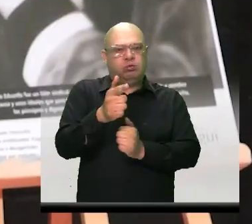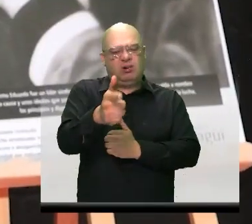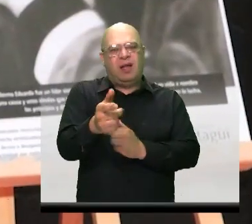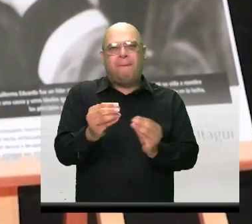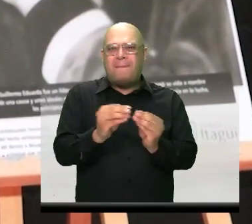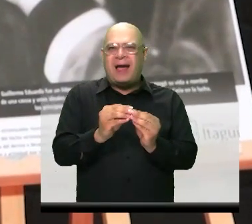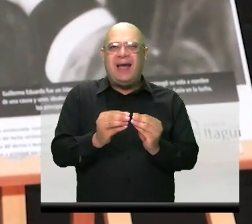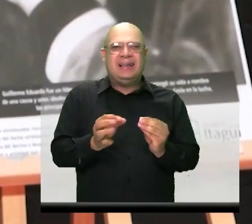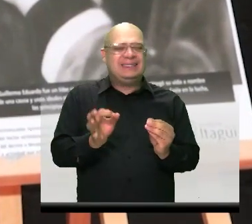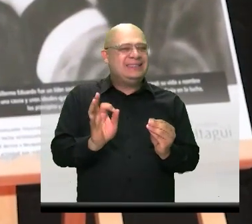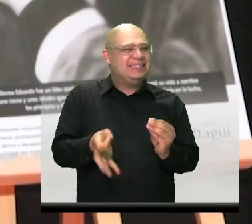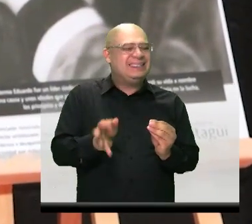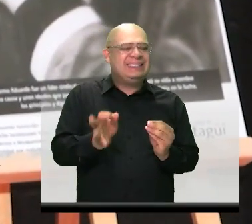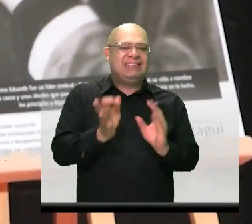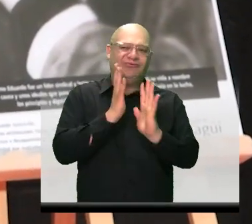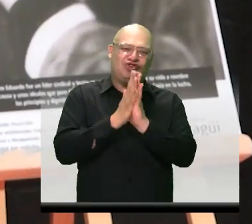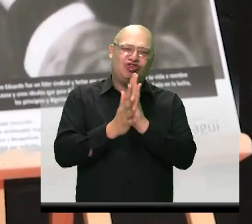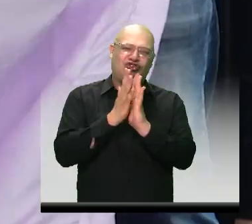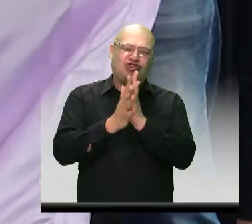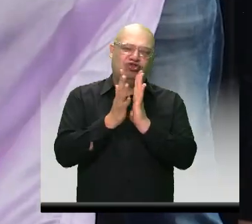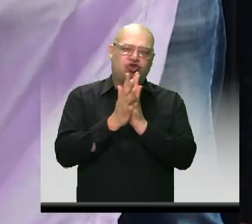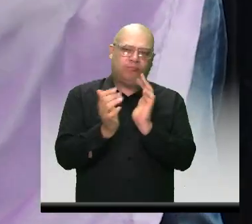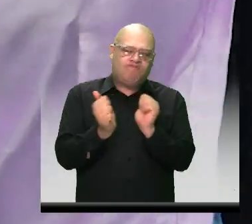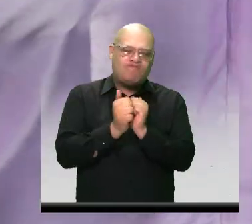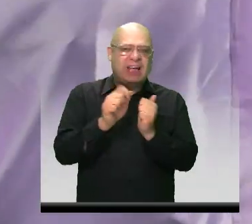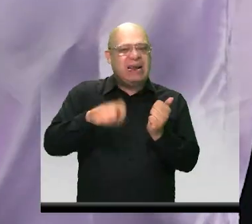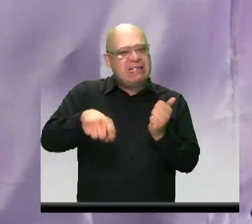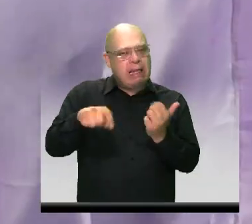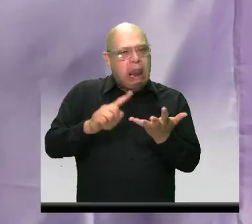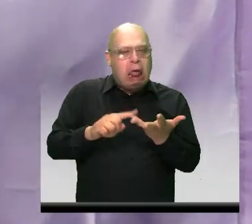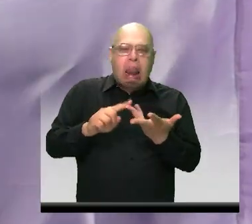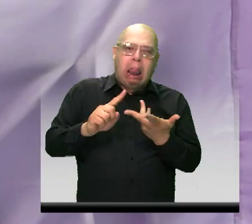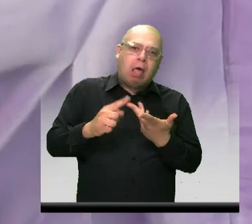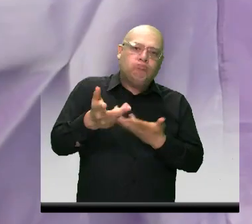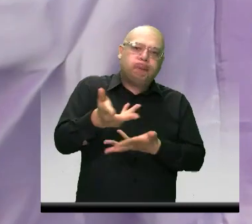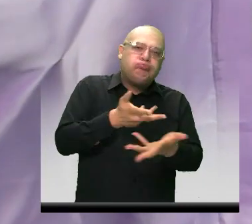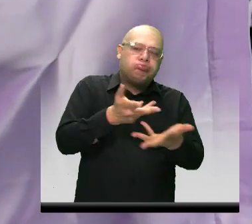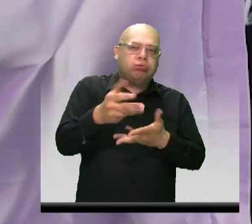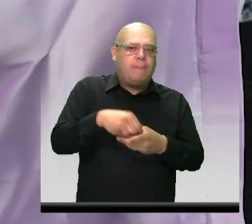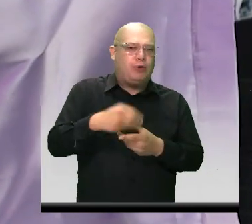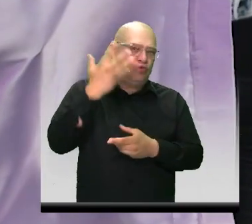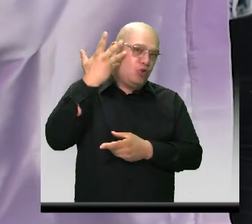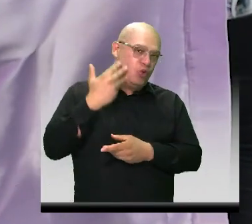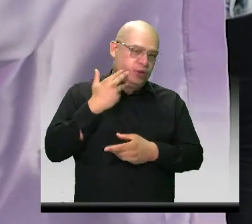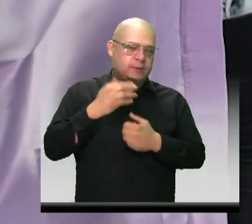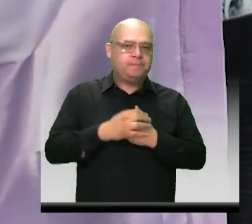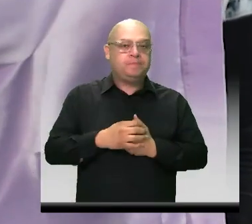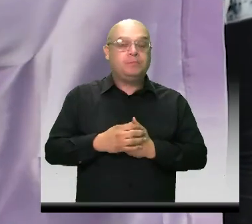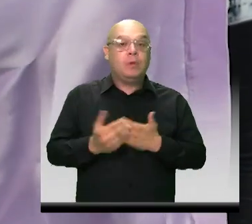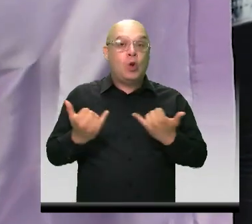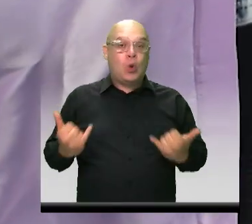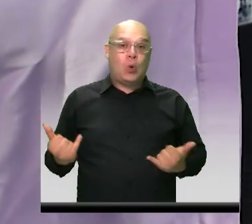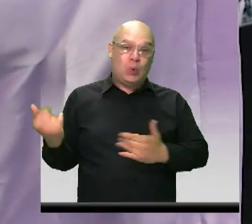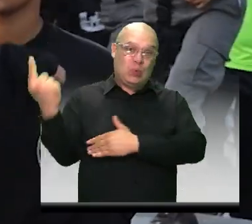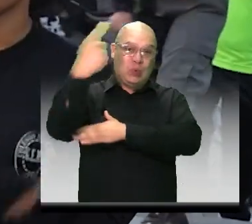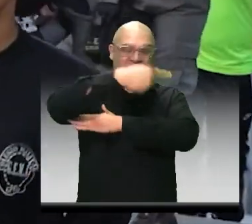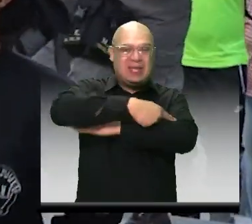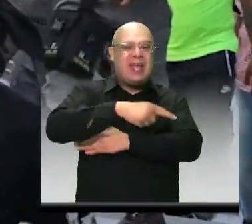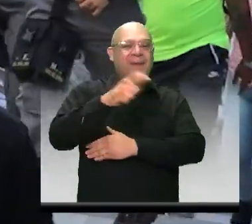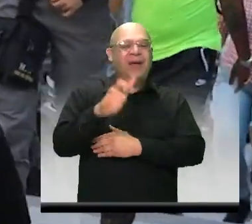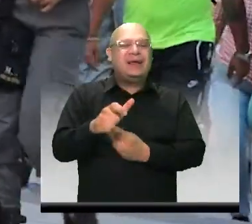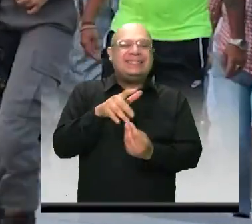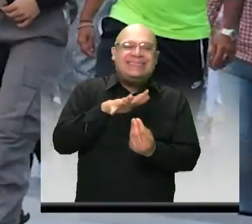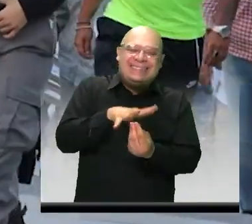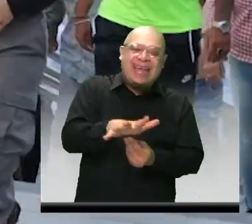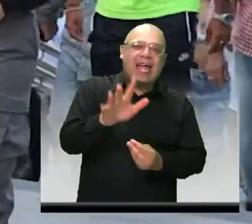toda la información y el acompañamiento que ellos necesitan cada día. Hoy, con la conmemoración del Día de las Víctimas, 9 de